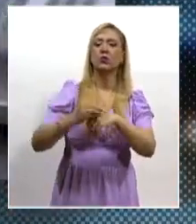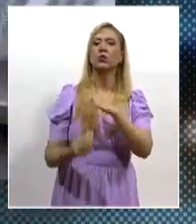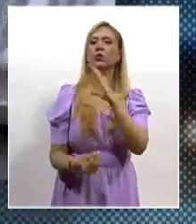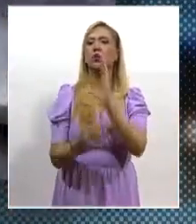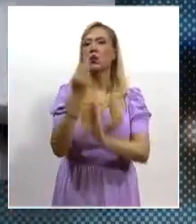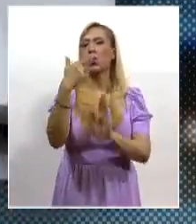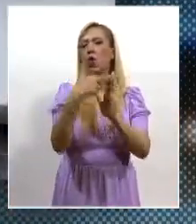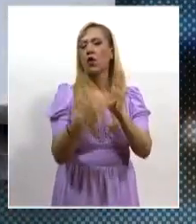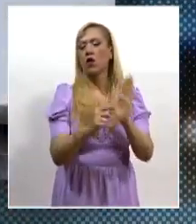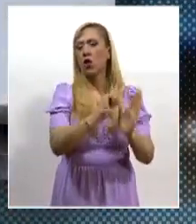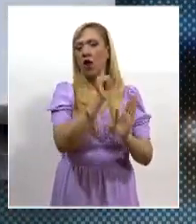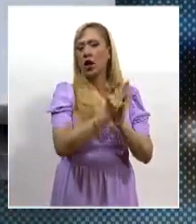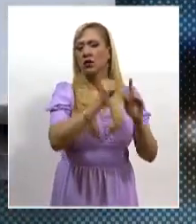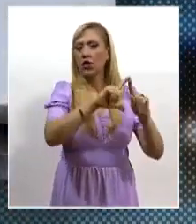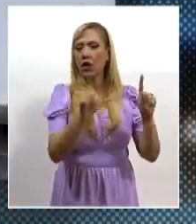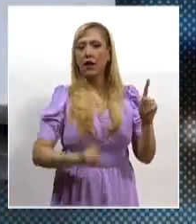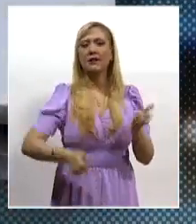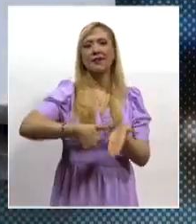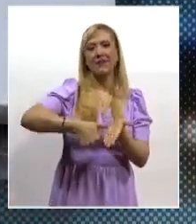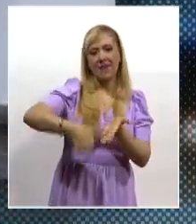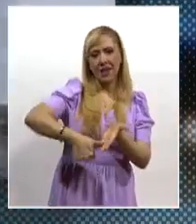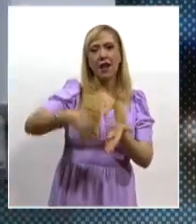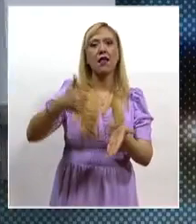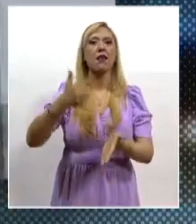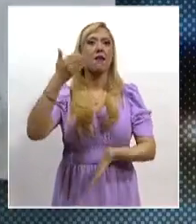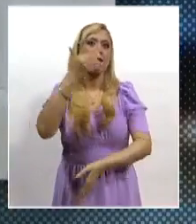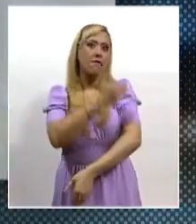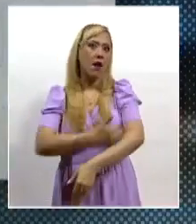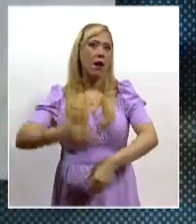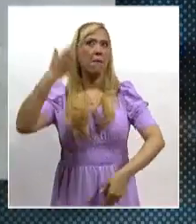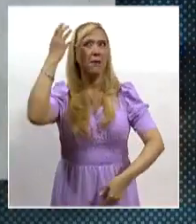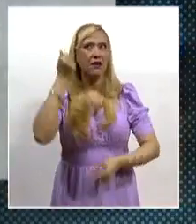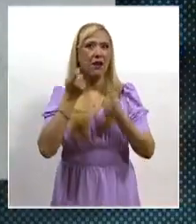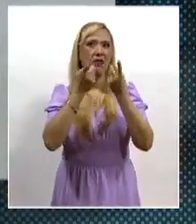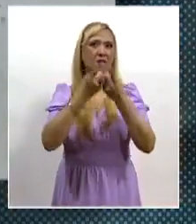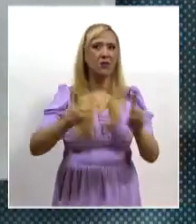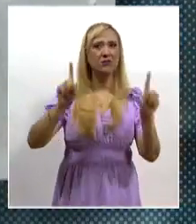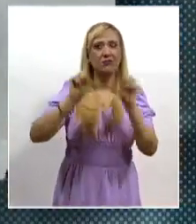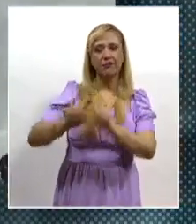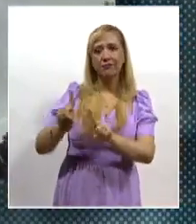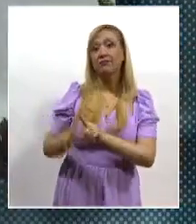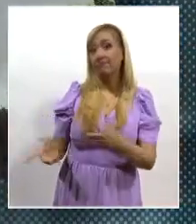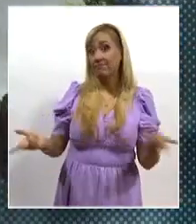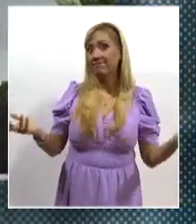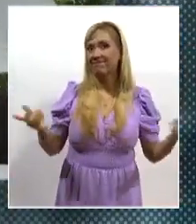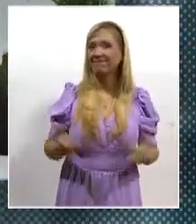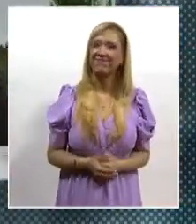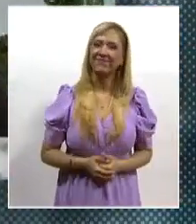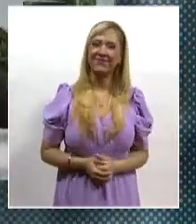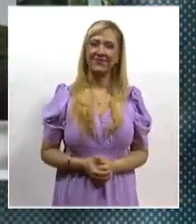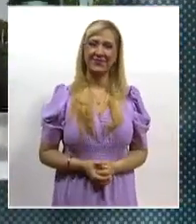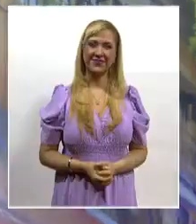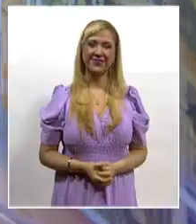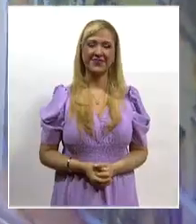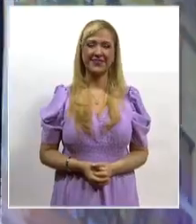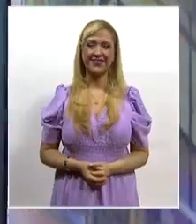Código Nacional de Procedimientos Civiles y Familiares. Para el canal del Poder Judicial de la Federación, Jesús Daza.